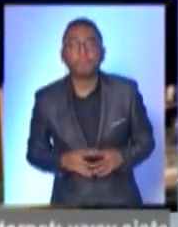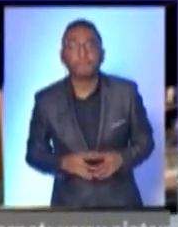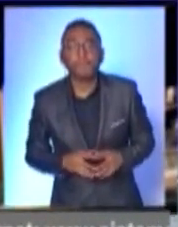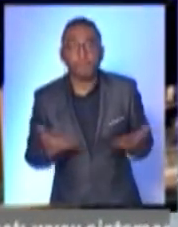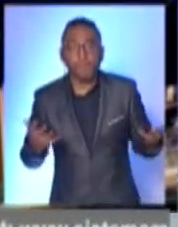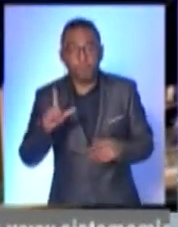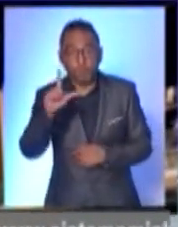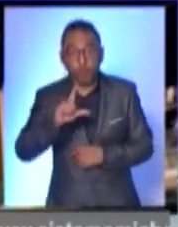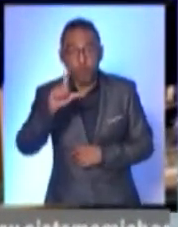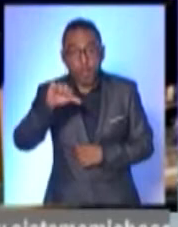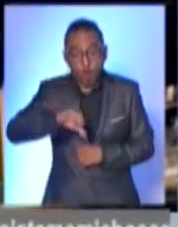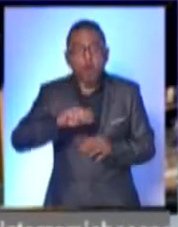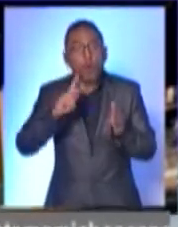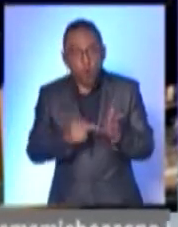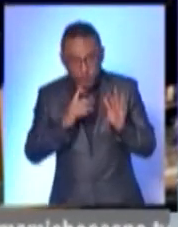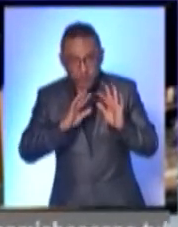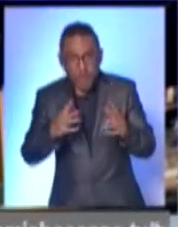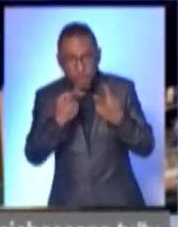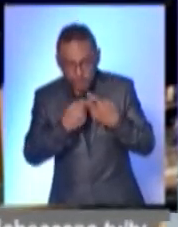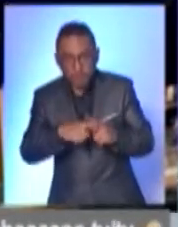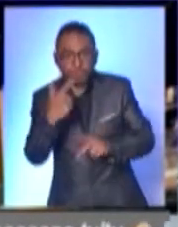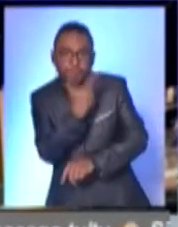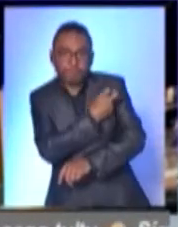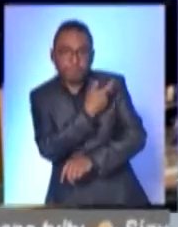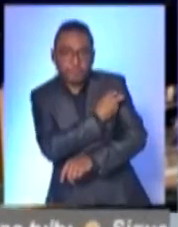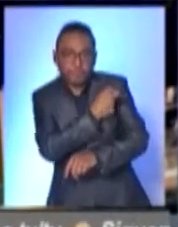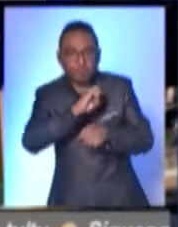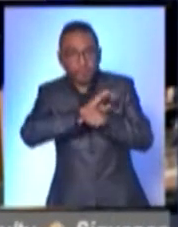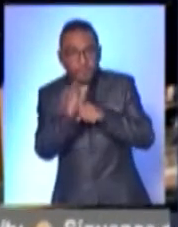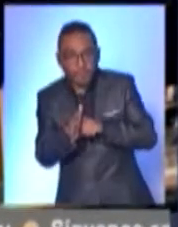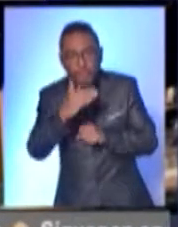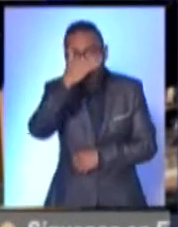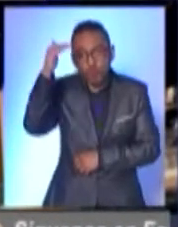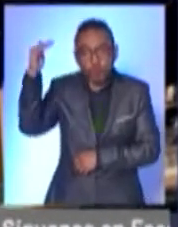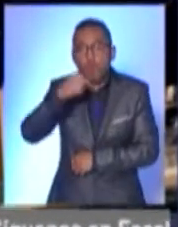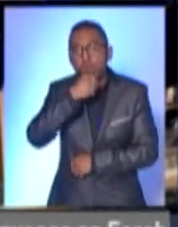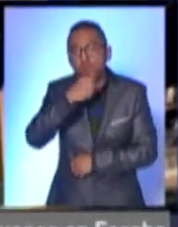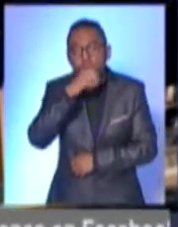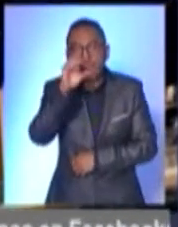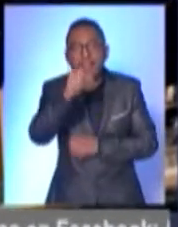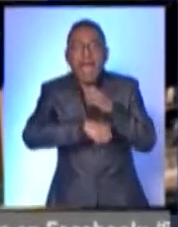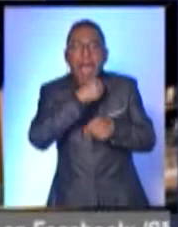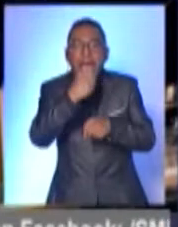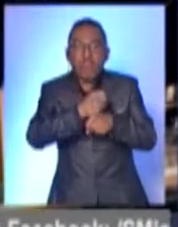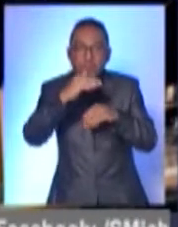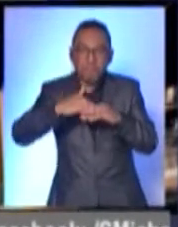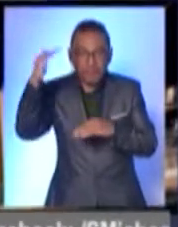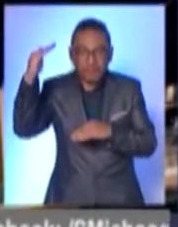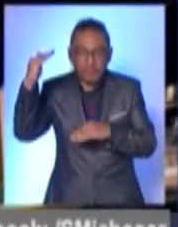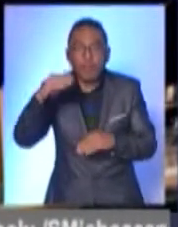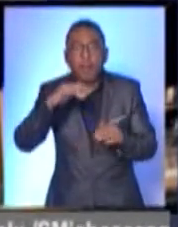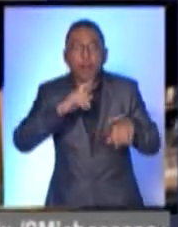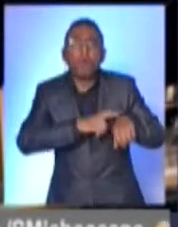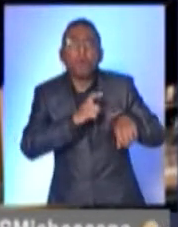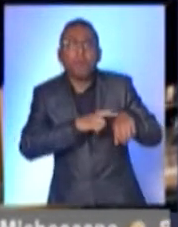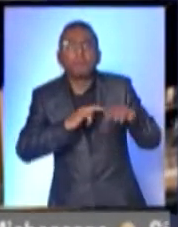Y este lunes se reactivó la vacunación contra COVID-19 para los adultos mayores de 60 años en la capital del estado. horario de atención, los